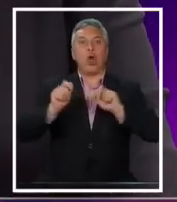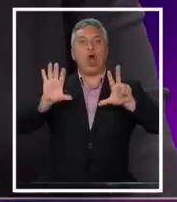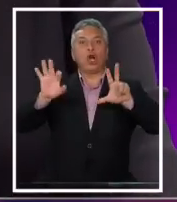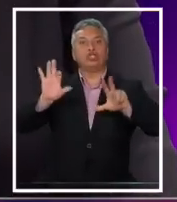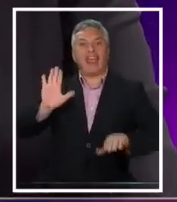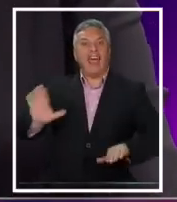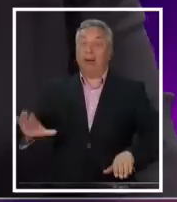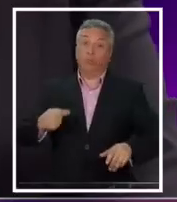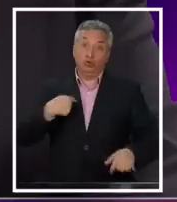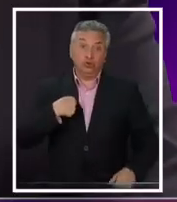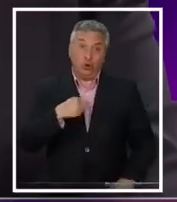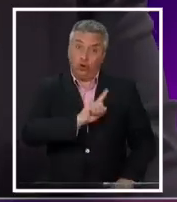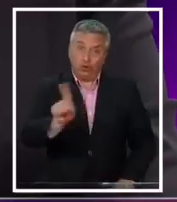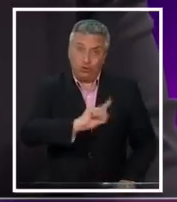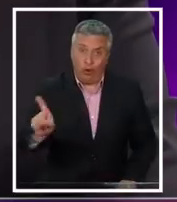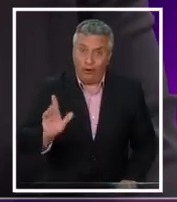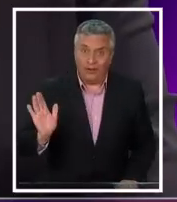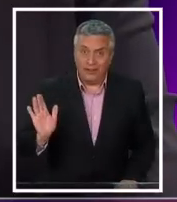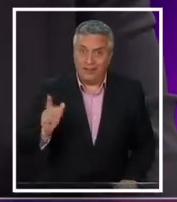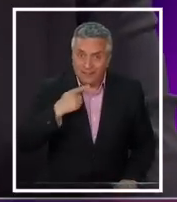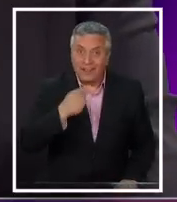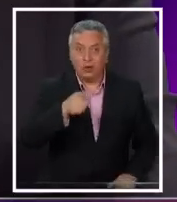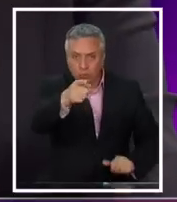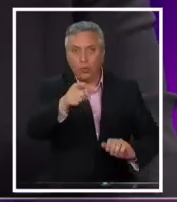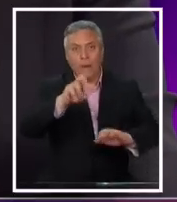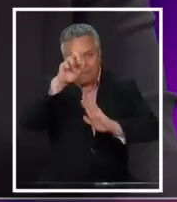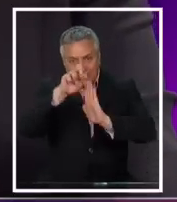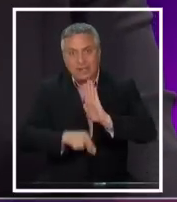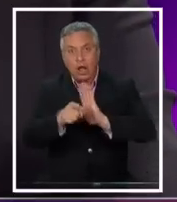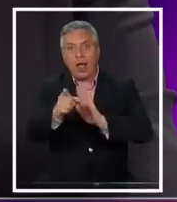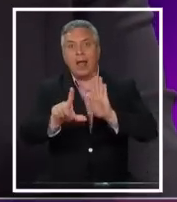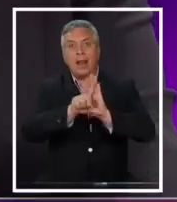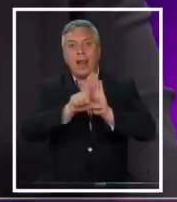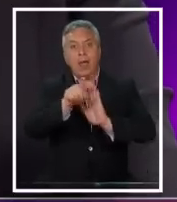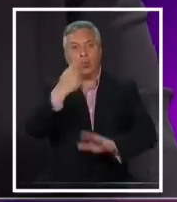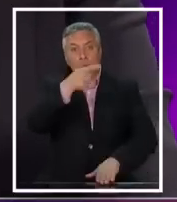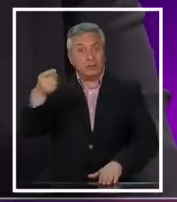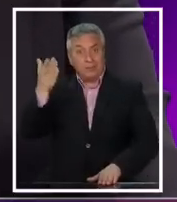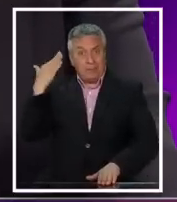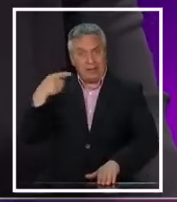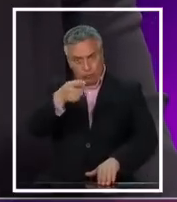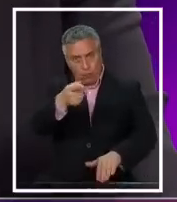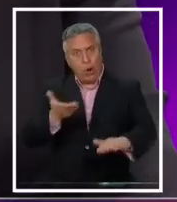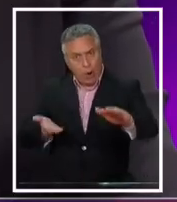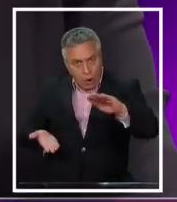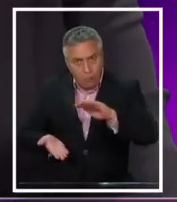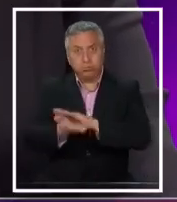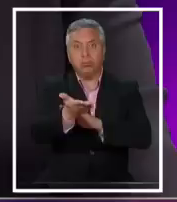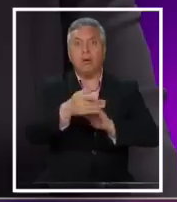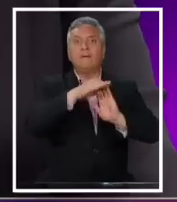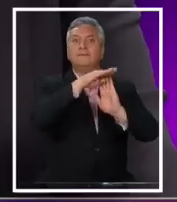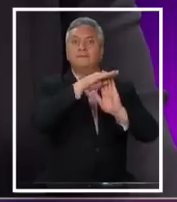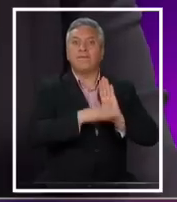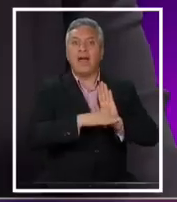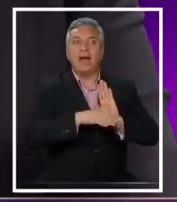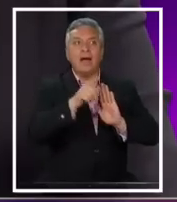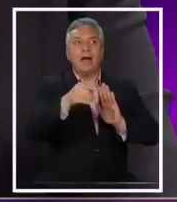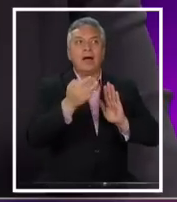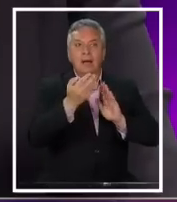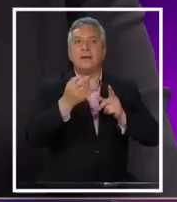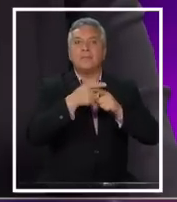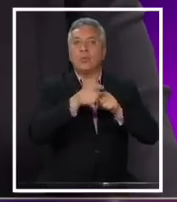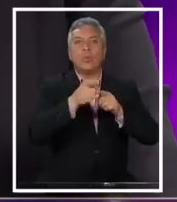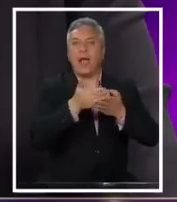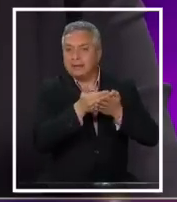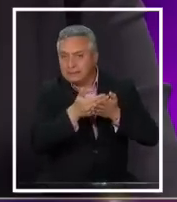y yo no. Acabas de presentar un proyecto de ley la semana pasada para rebajar las tasas. Para eliminarlas.